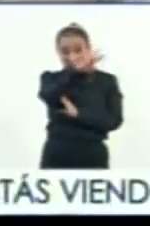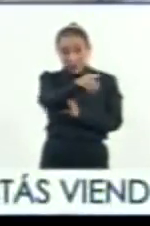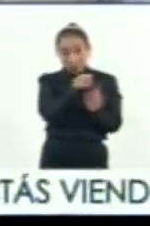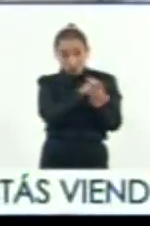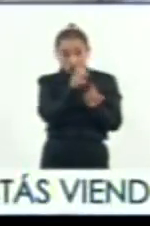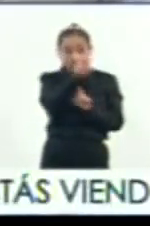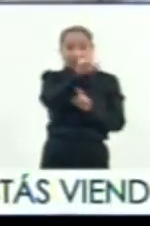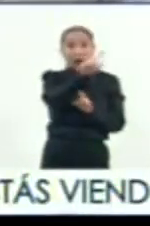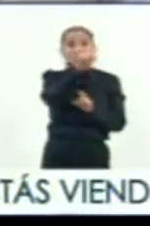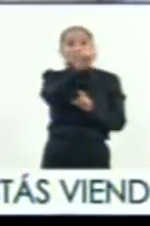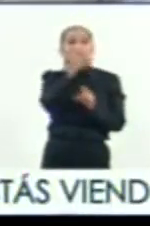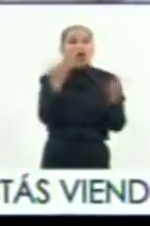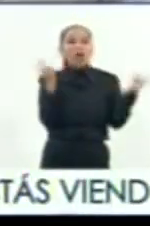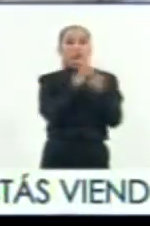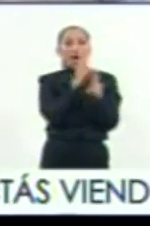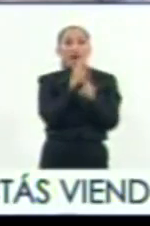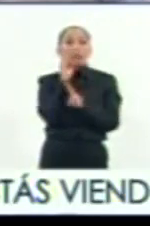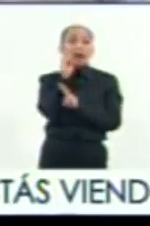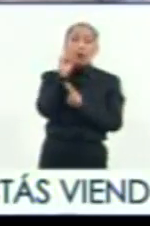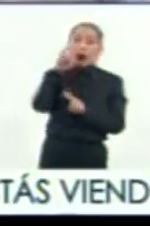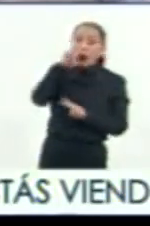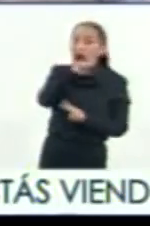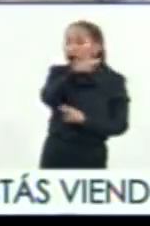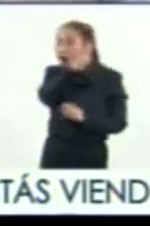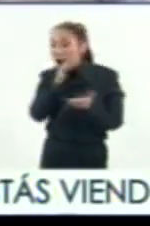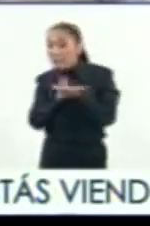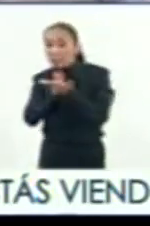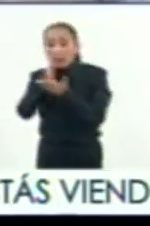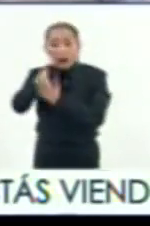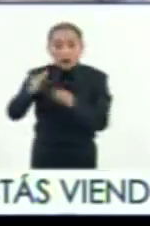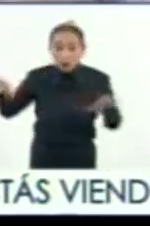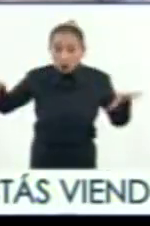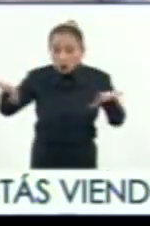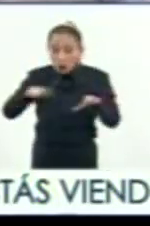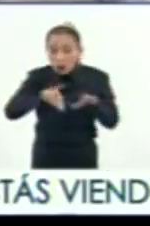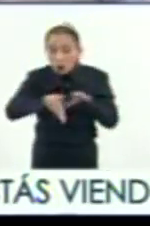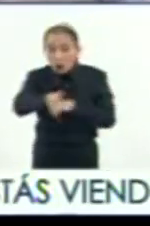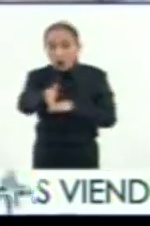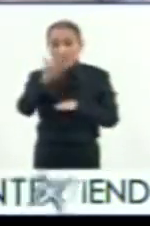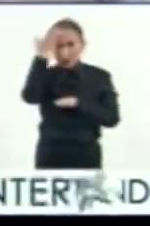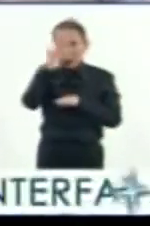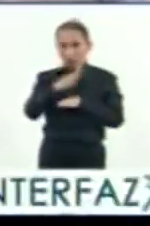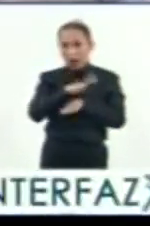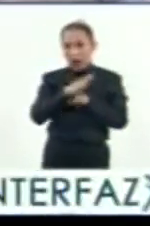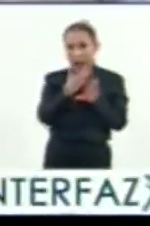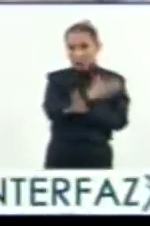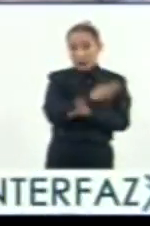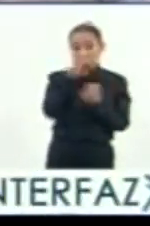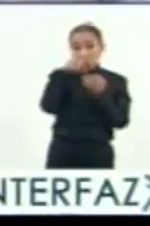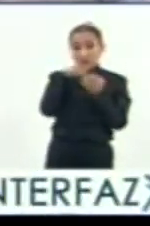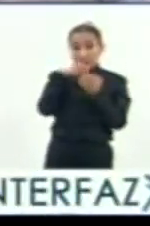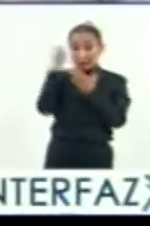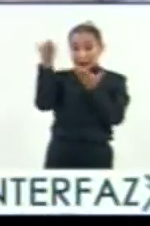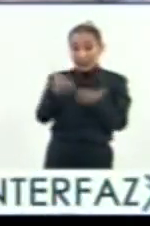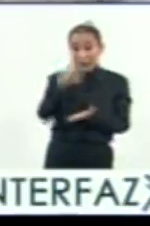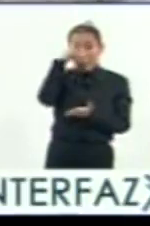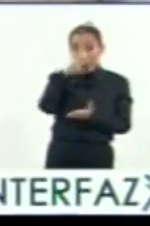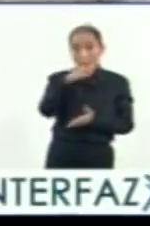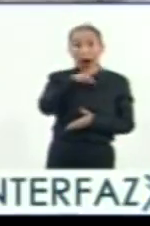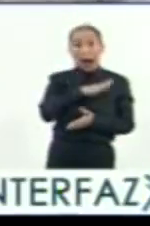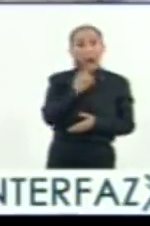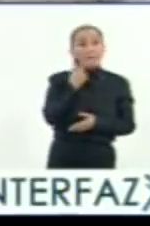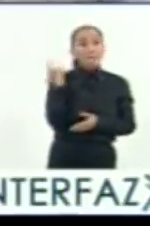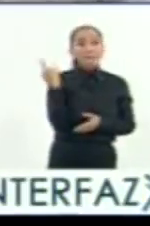Azufre, sube para ver el paso. Es más, sabemos que antes de que Cortés entre a México había